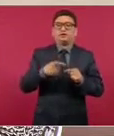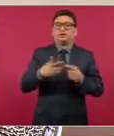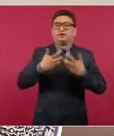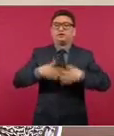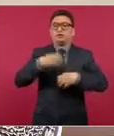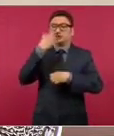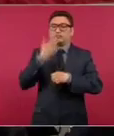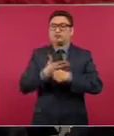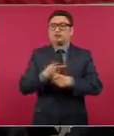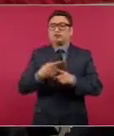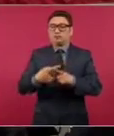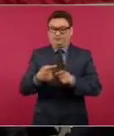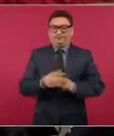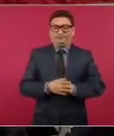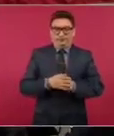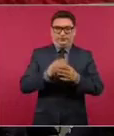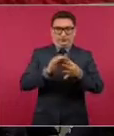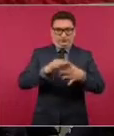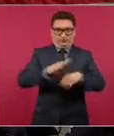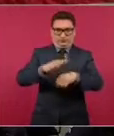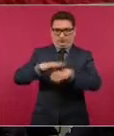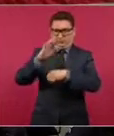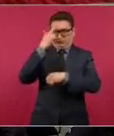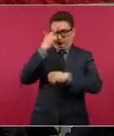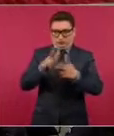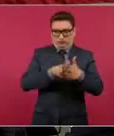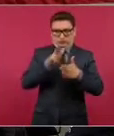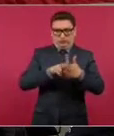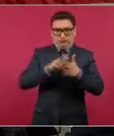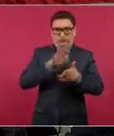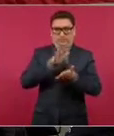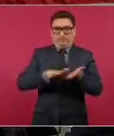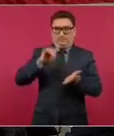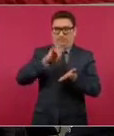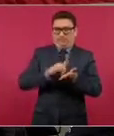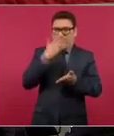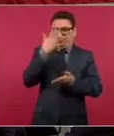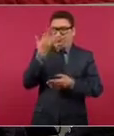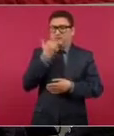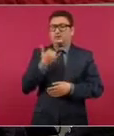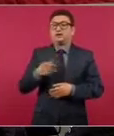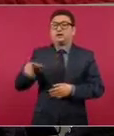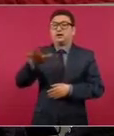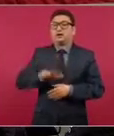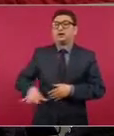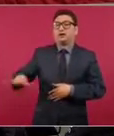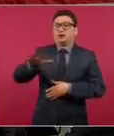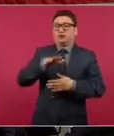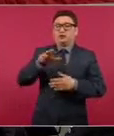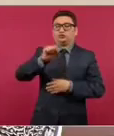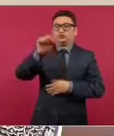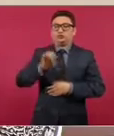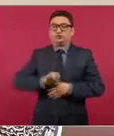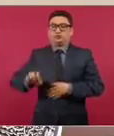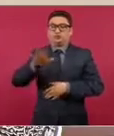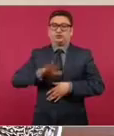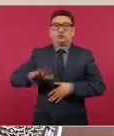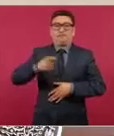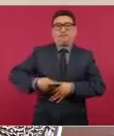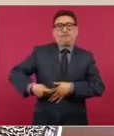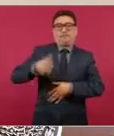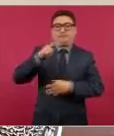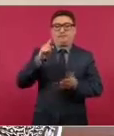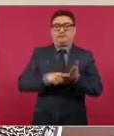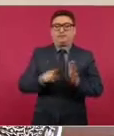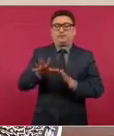operación. Primero recordar que el Tren Maya es una obra histórica que se construye en el sureste mexicano. Con 1.554